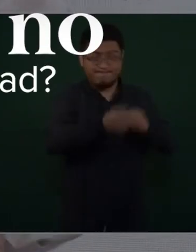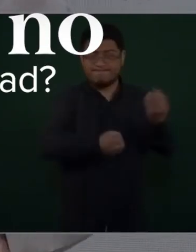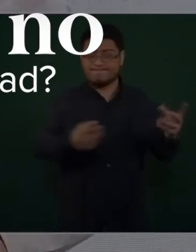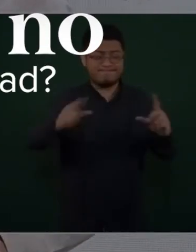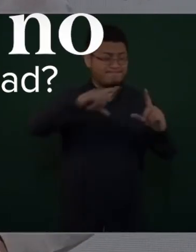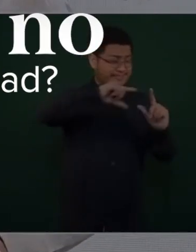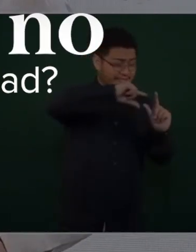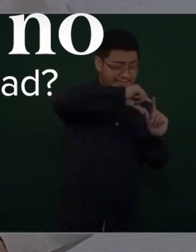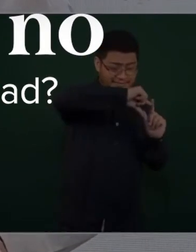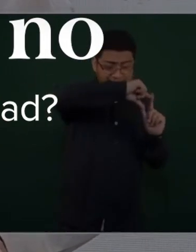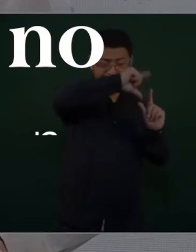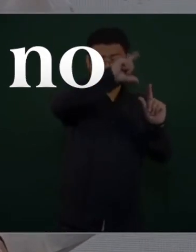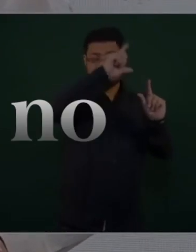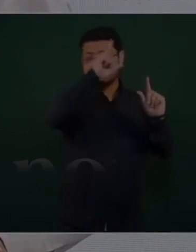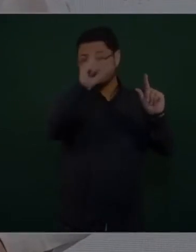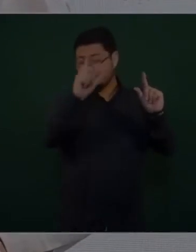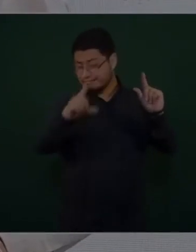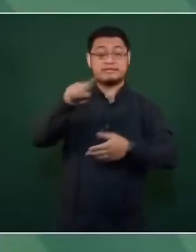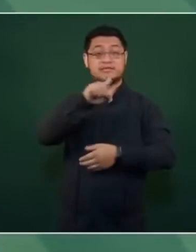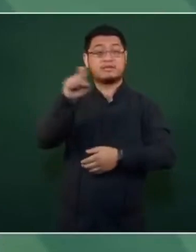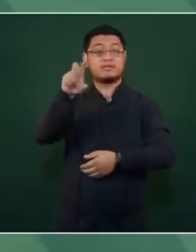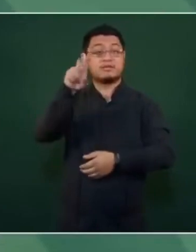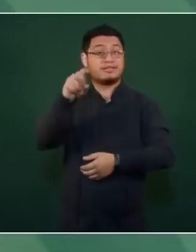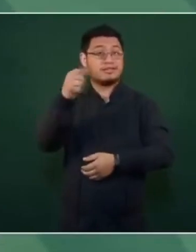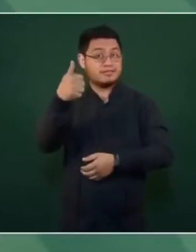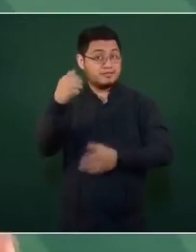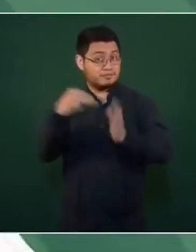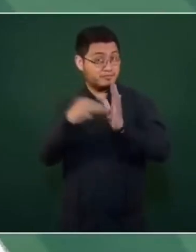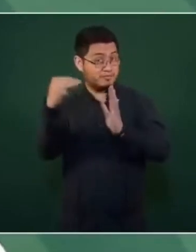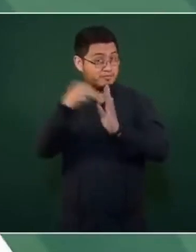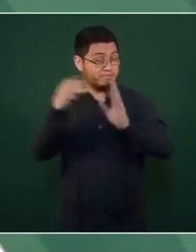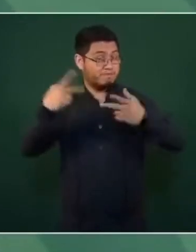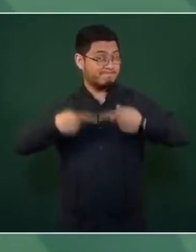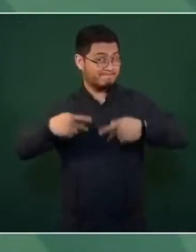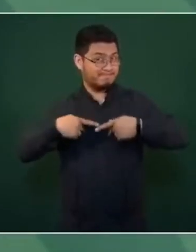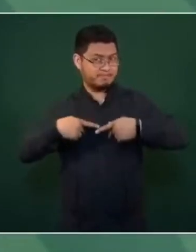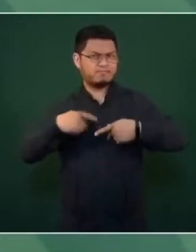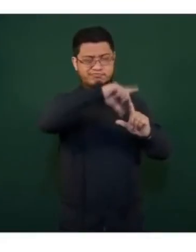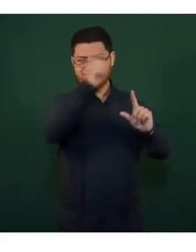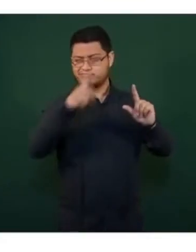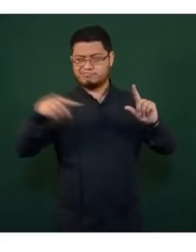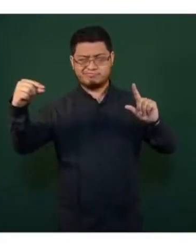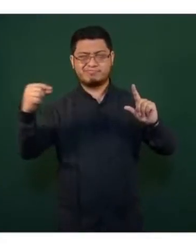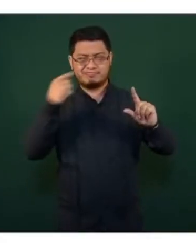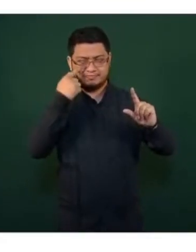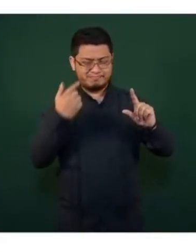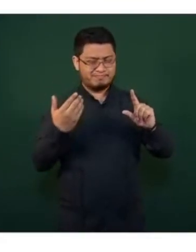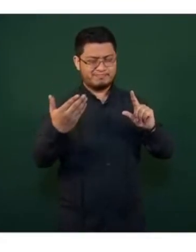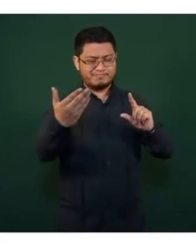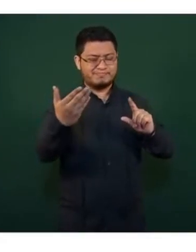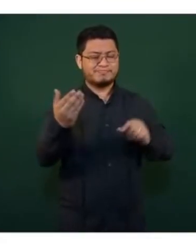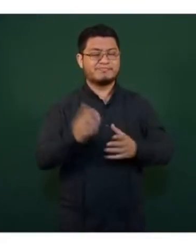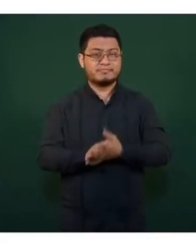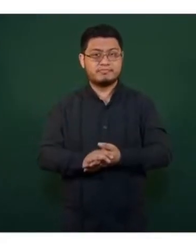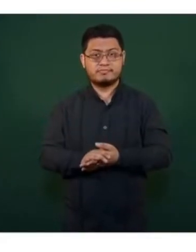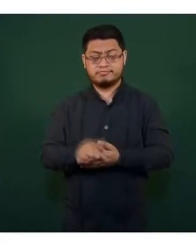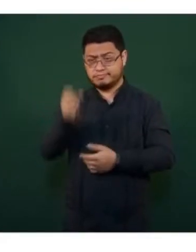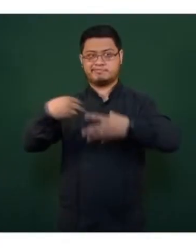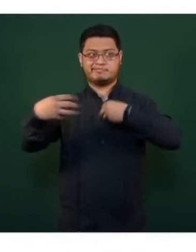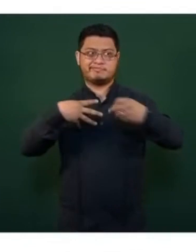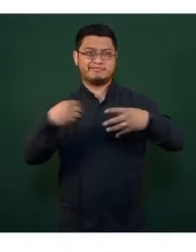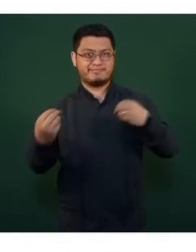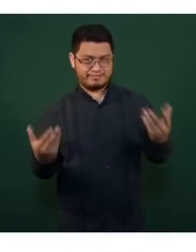vacunado o está a punto de cumplir la mayoría de edad? No te preocupes, de acuerdo a Hugo López-Gatell, la campaña no ha terminado y se continuará